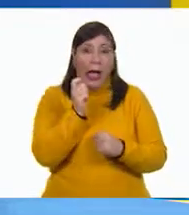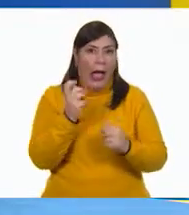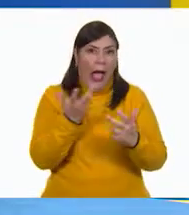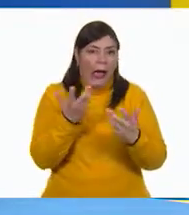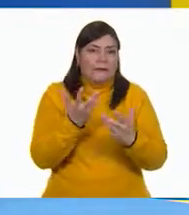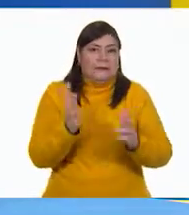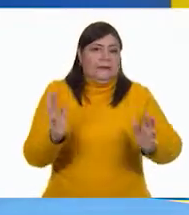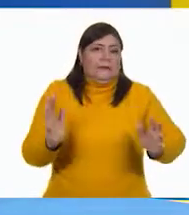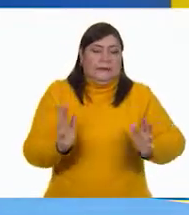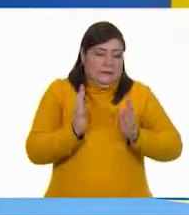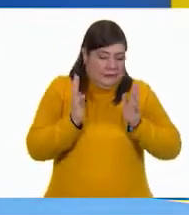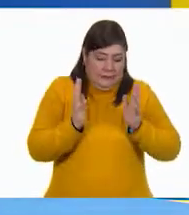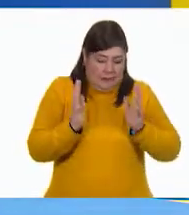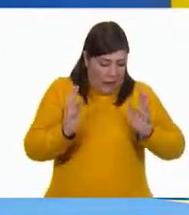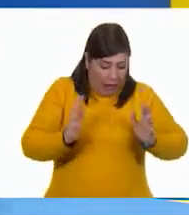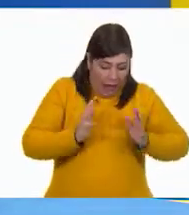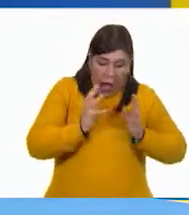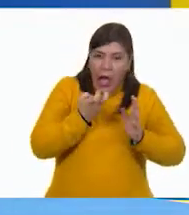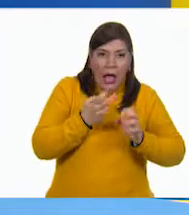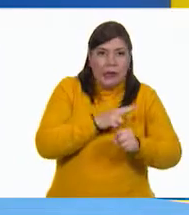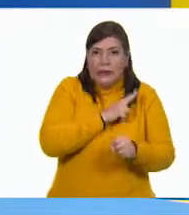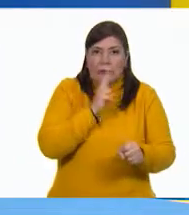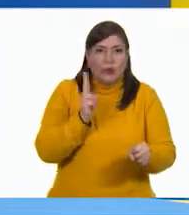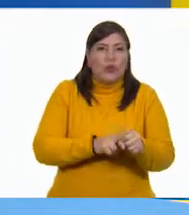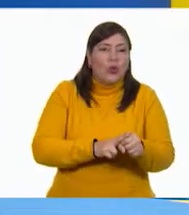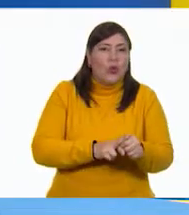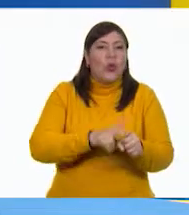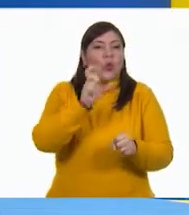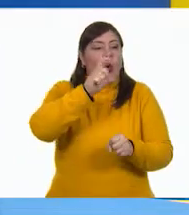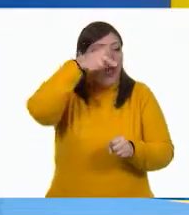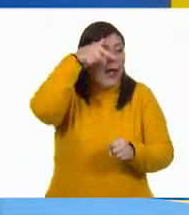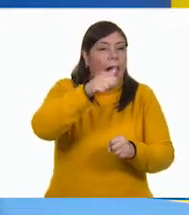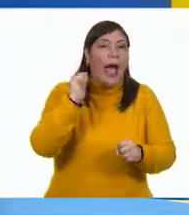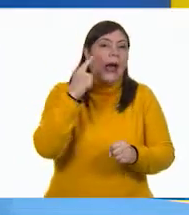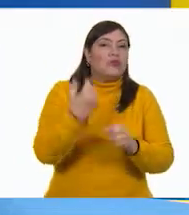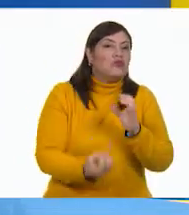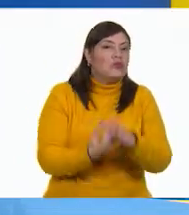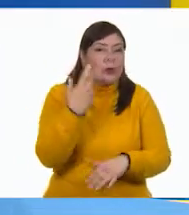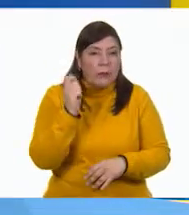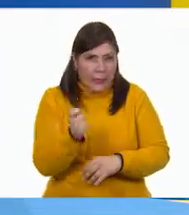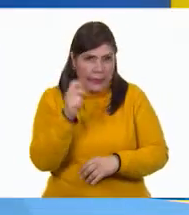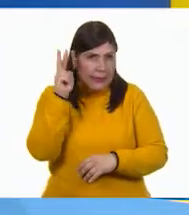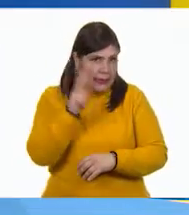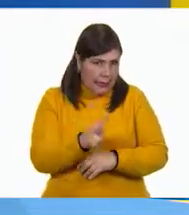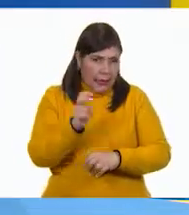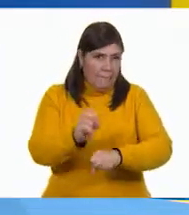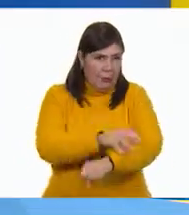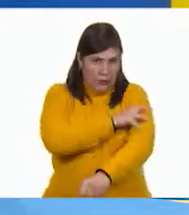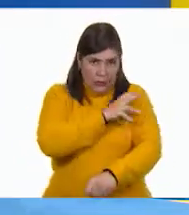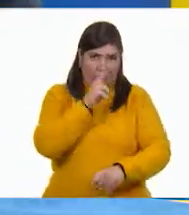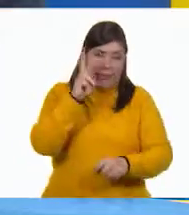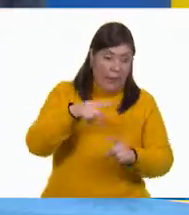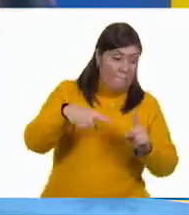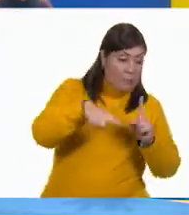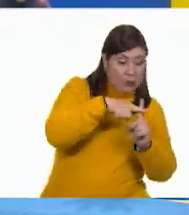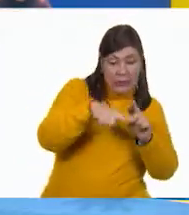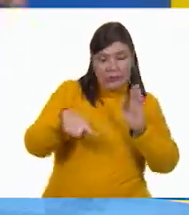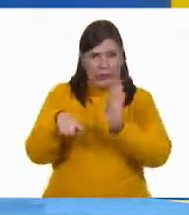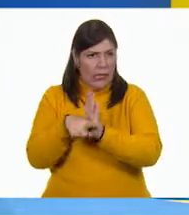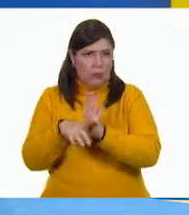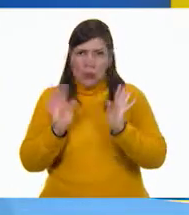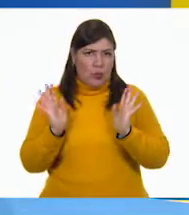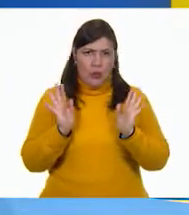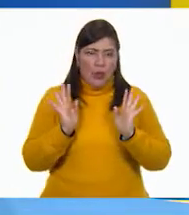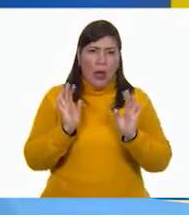Es una reacción natural ante lo imprevisto y es una de las emociones más curiosas. porque no es una emoción ni positiva ni negativa.